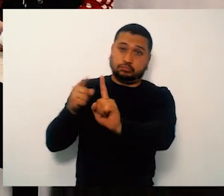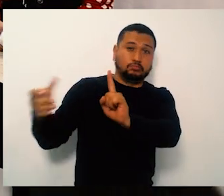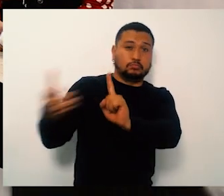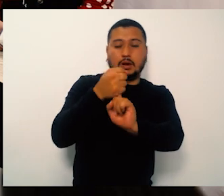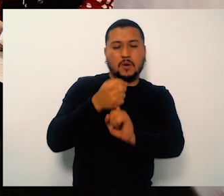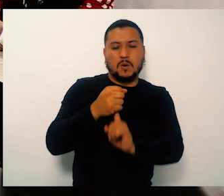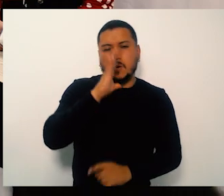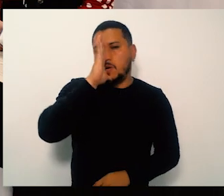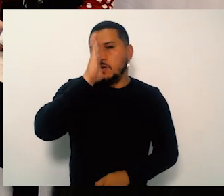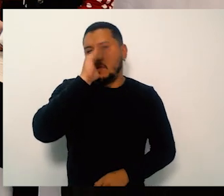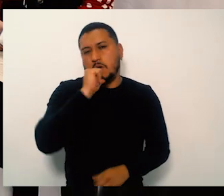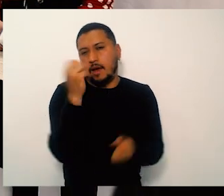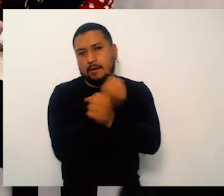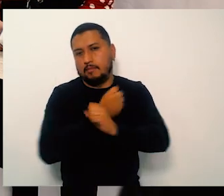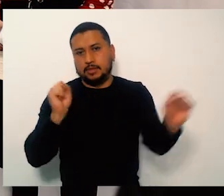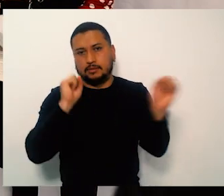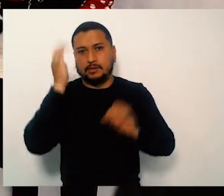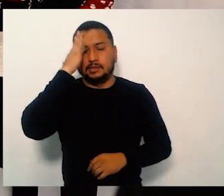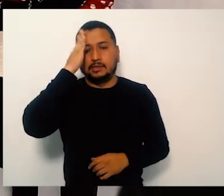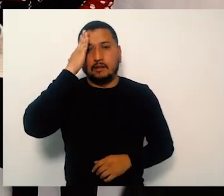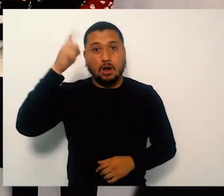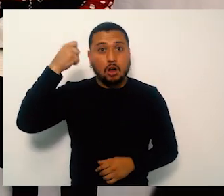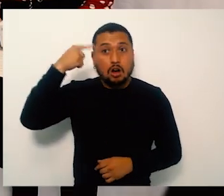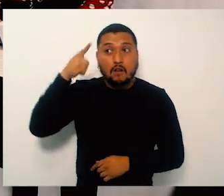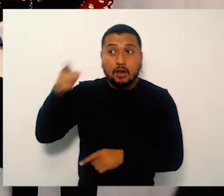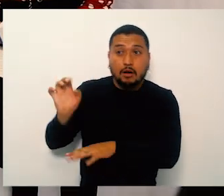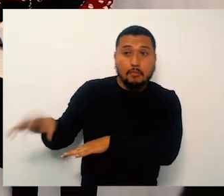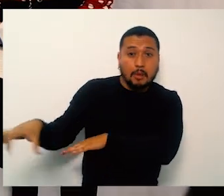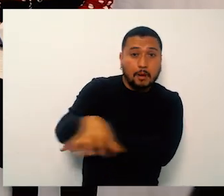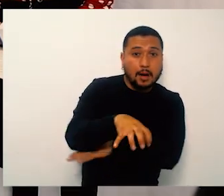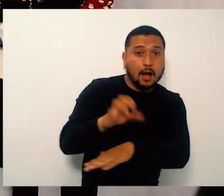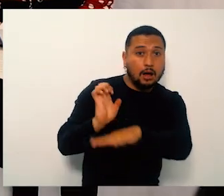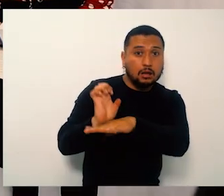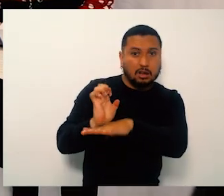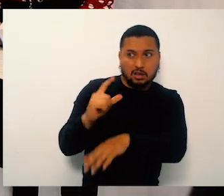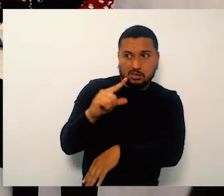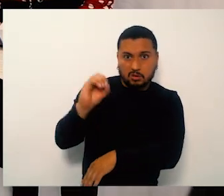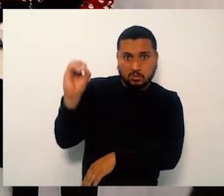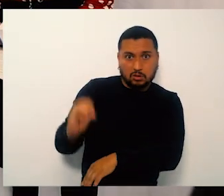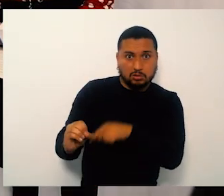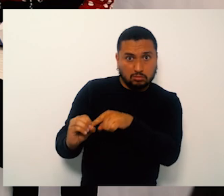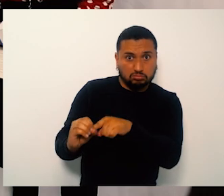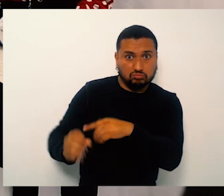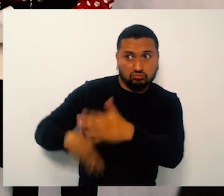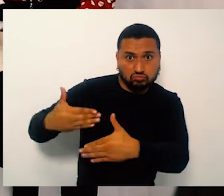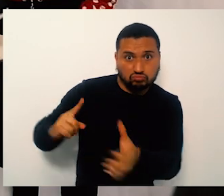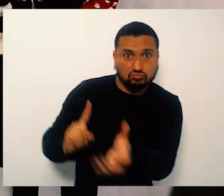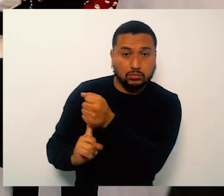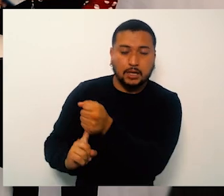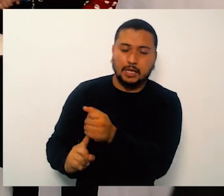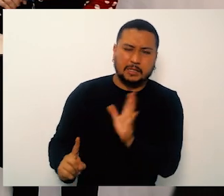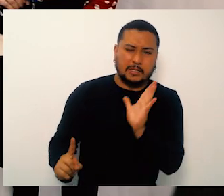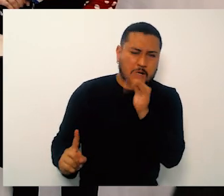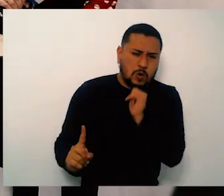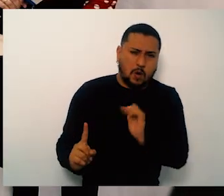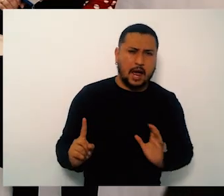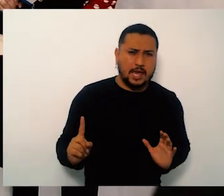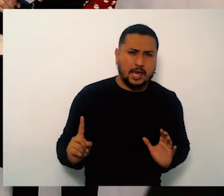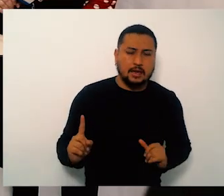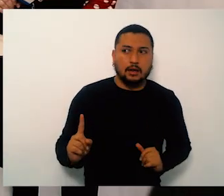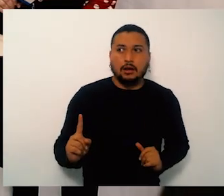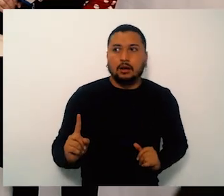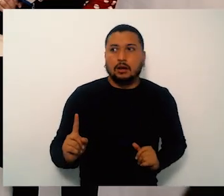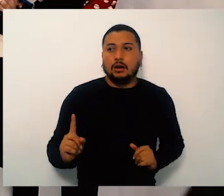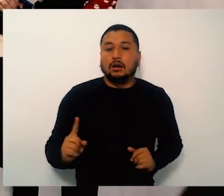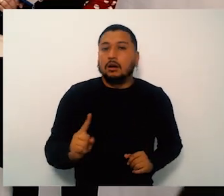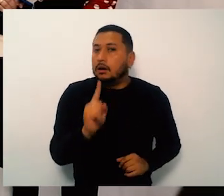medicamentos y tenemos los motorizados para llevar los medicamentos a casa no solo los que queden pendientes esa es